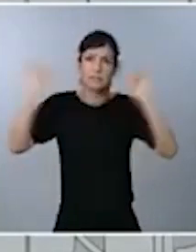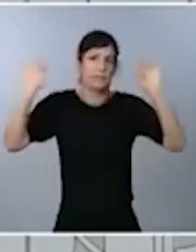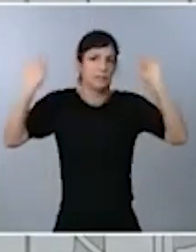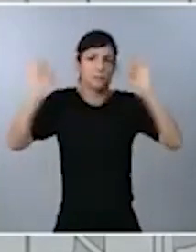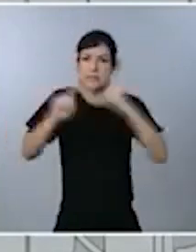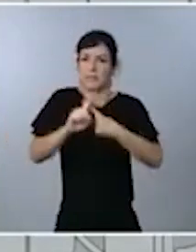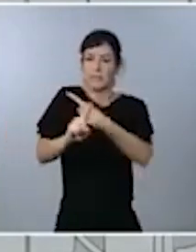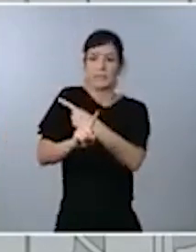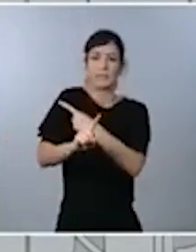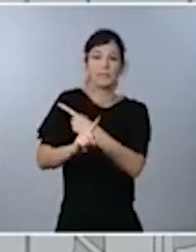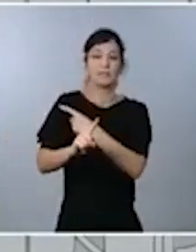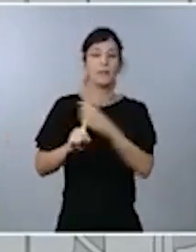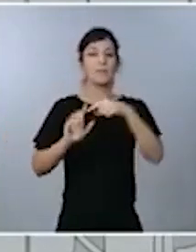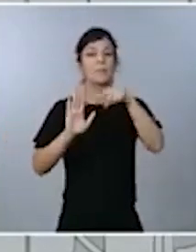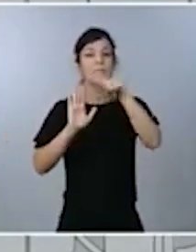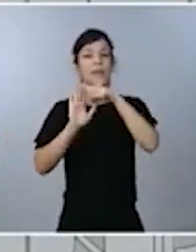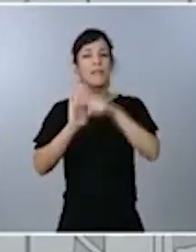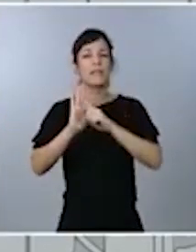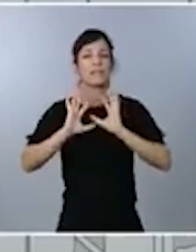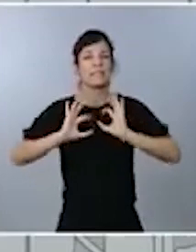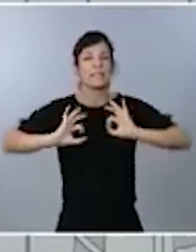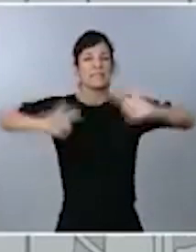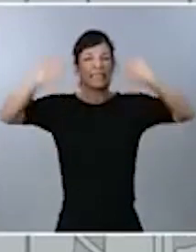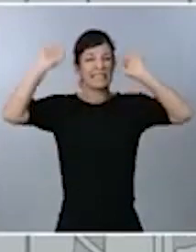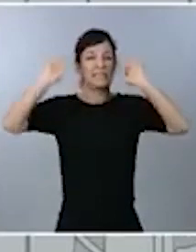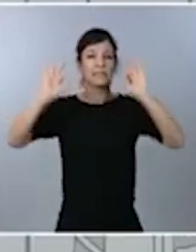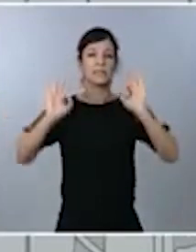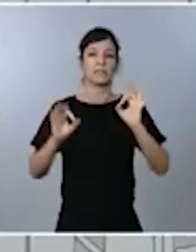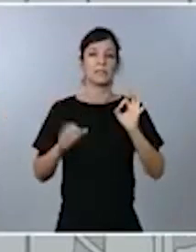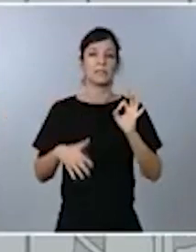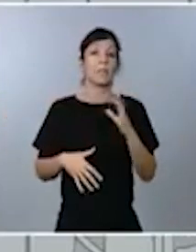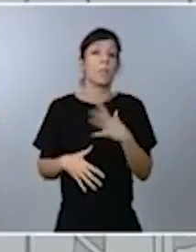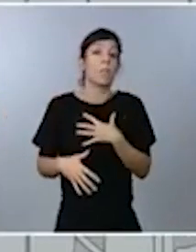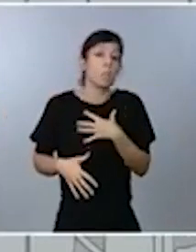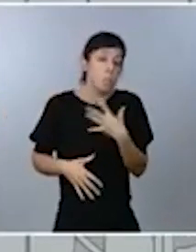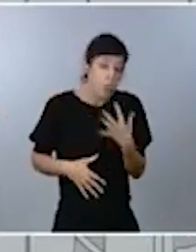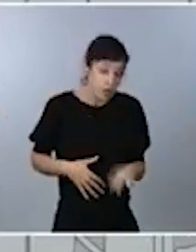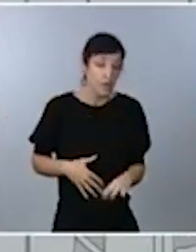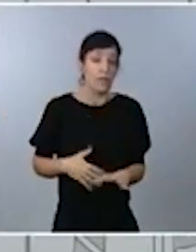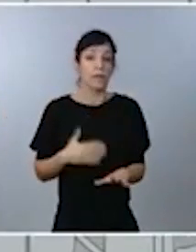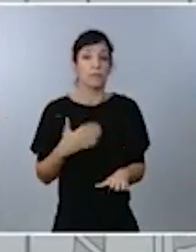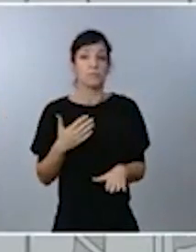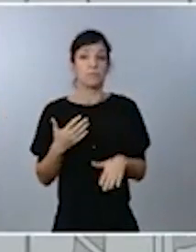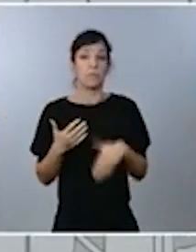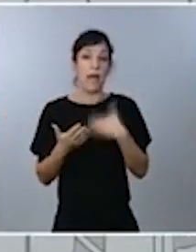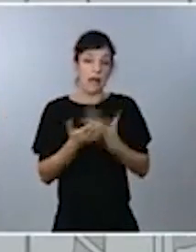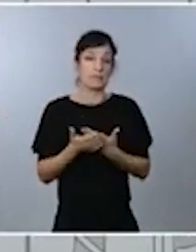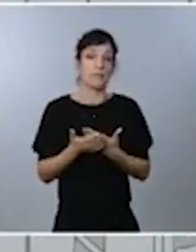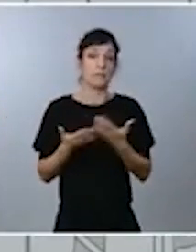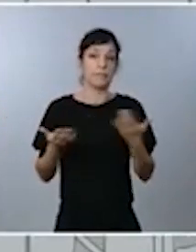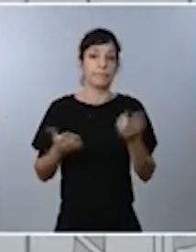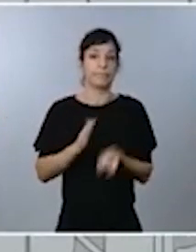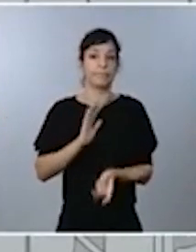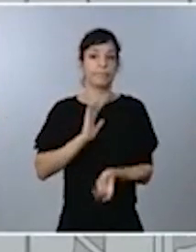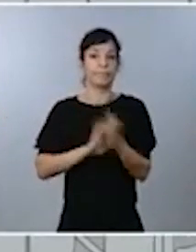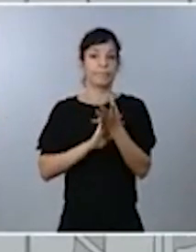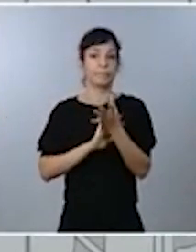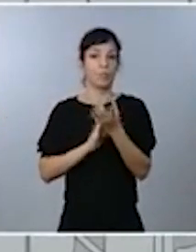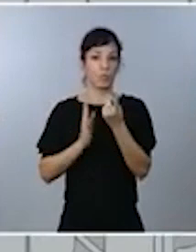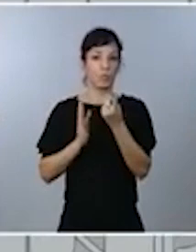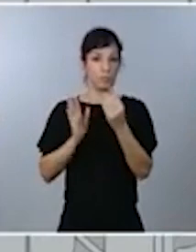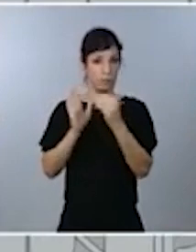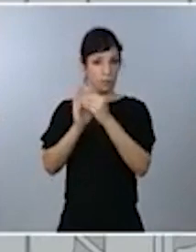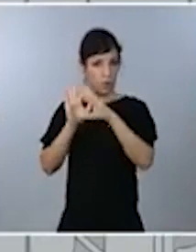adoptarse medidas excepcionales que podrán requerir también la activación de un instrumento constitucional que es el estado